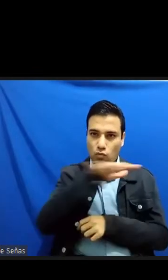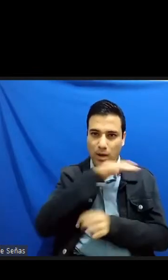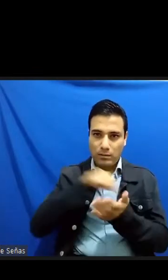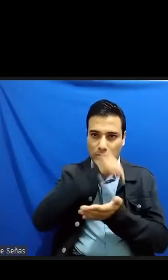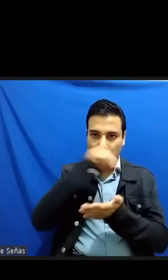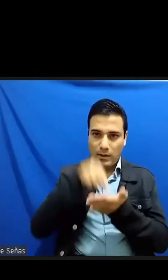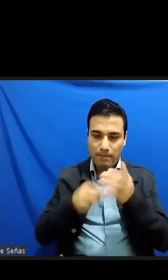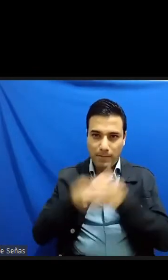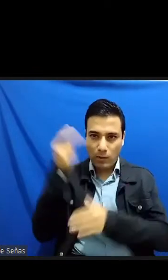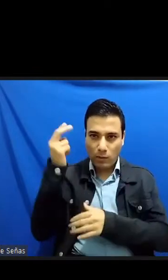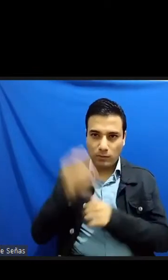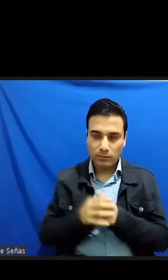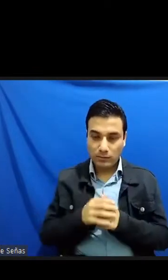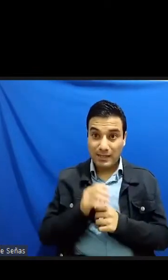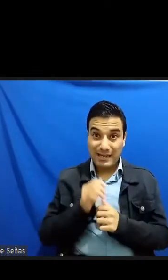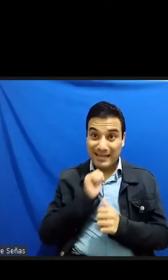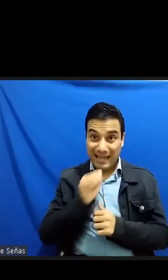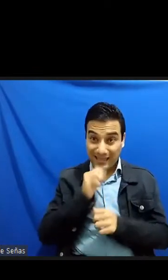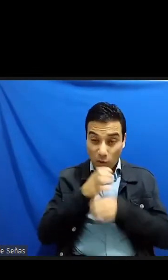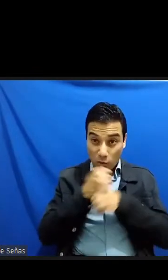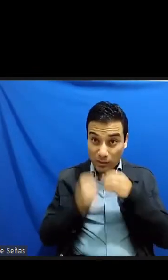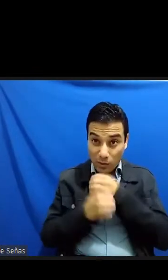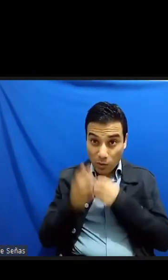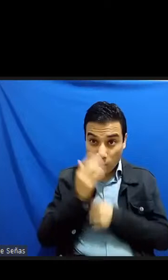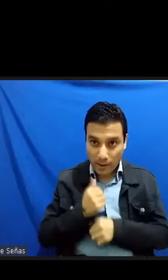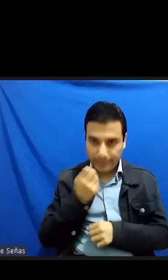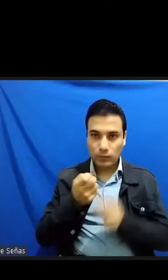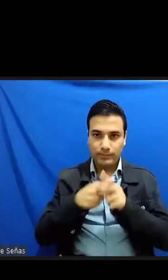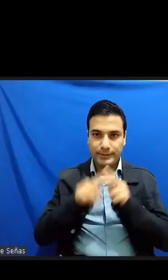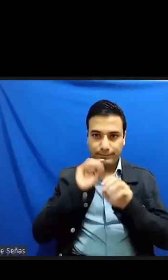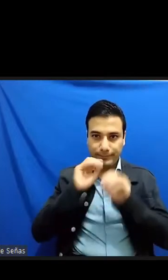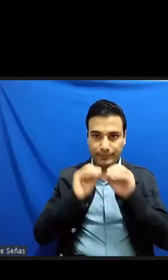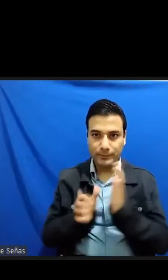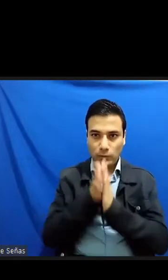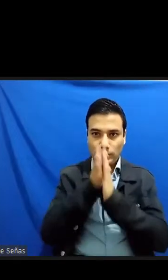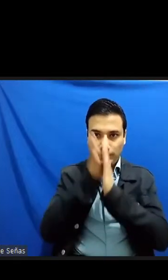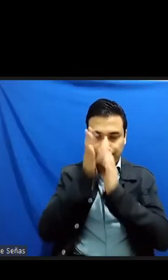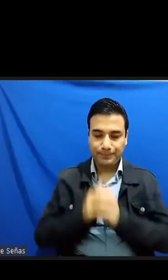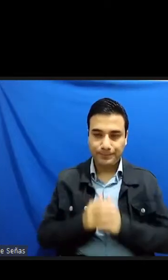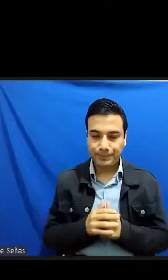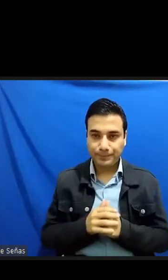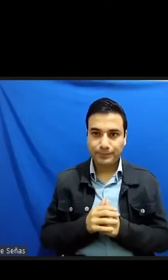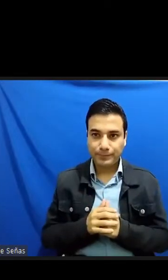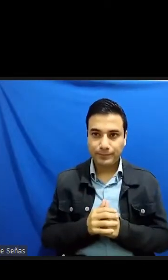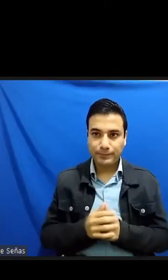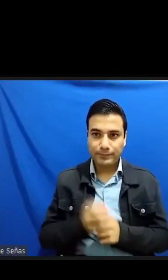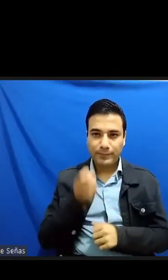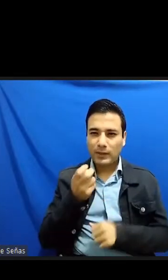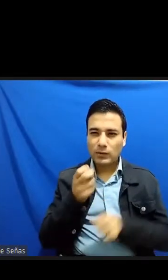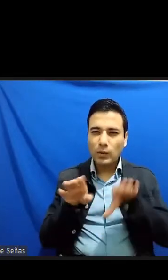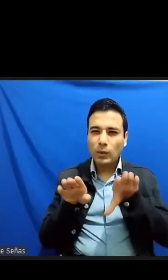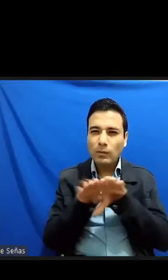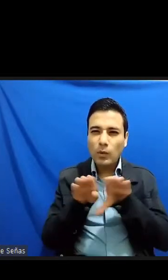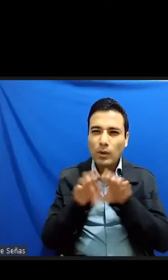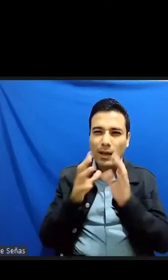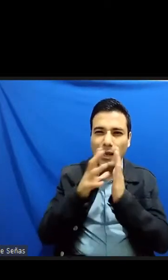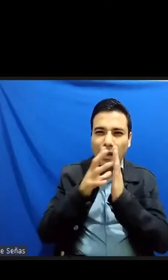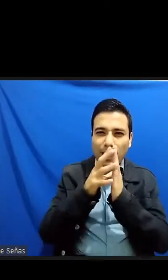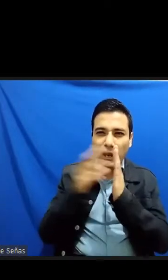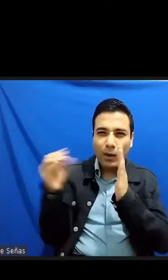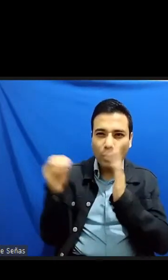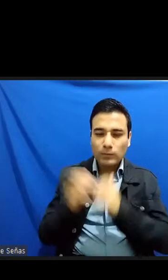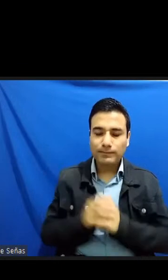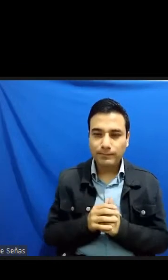sobre una nada donde antes no hubo vacío una operación de calco que solo es capaz de